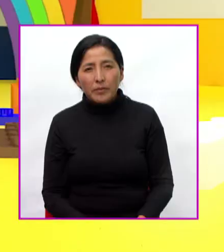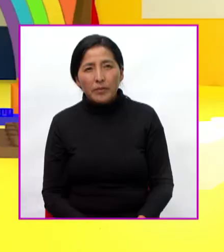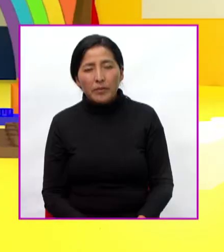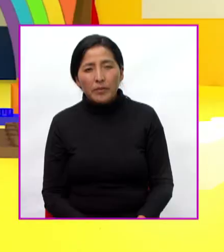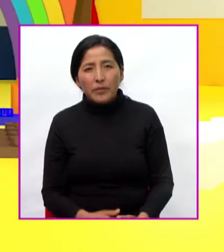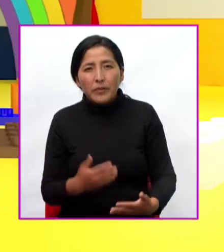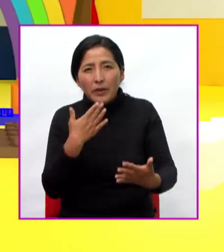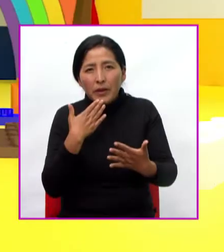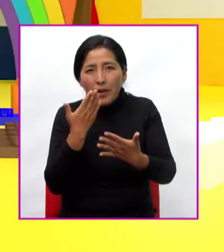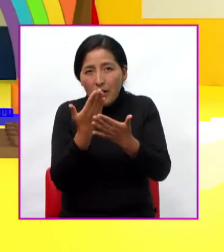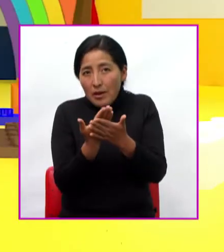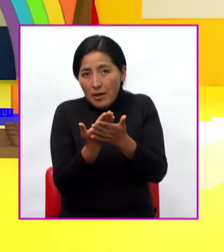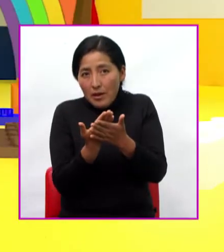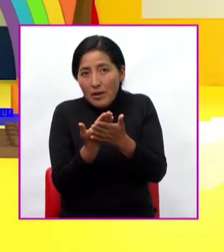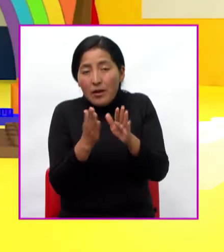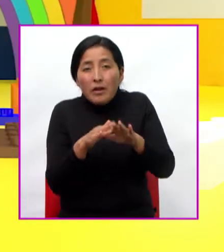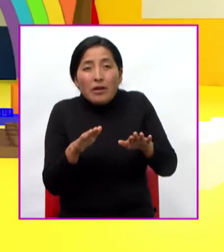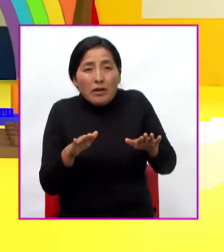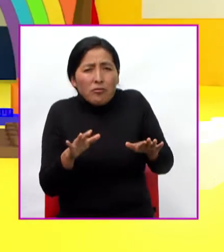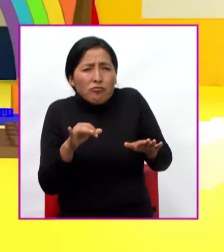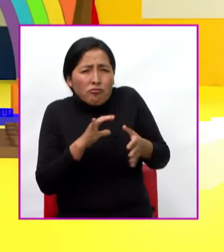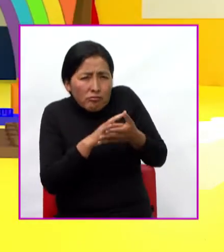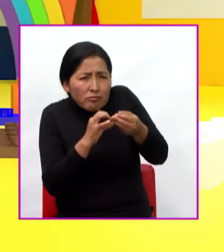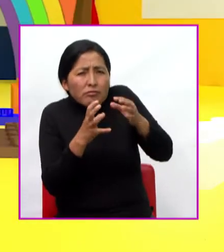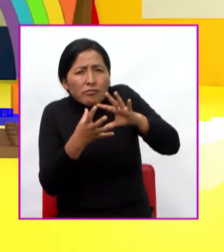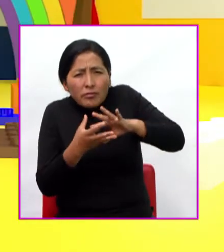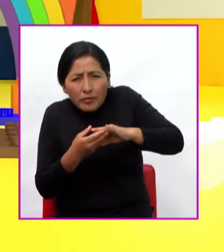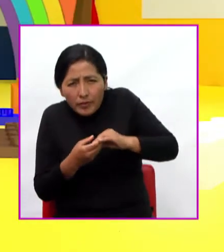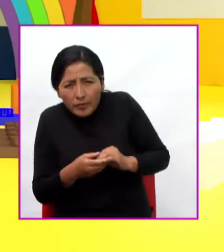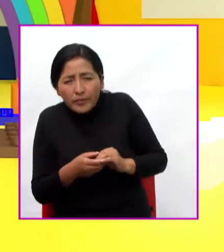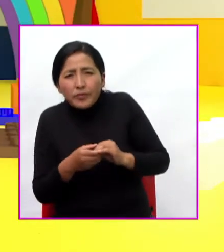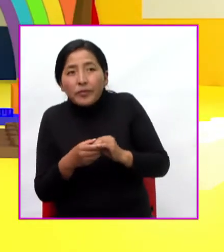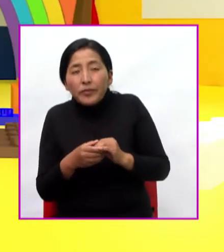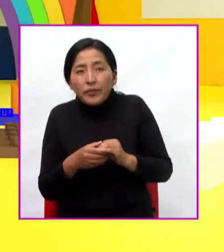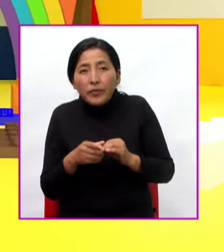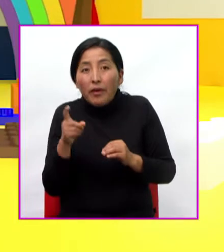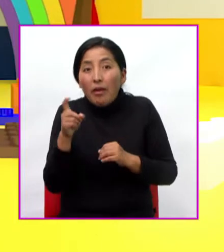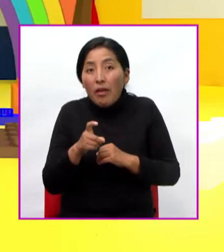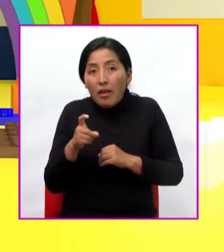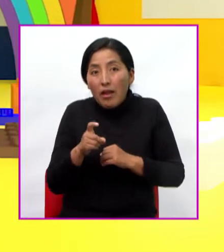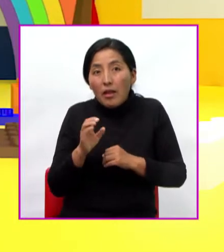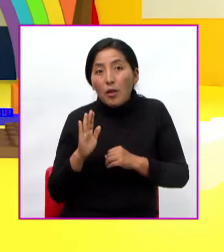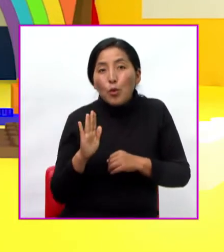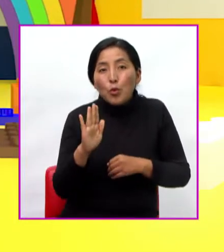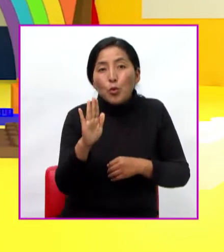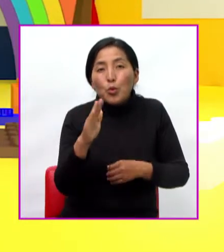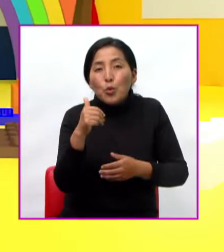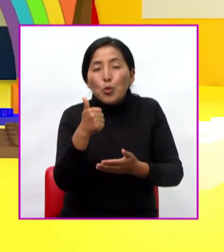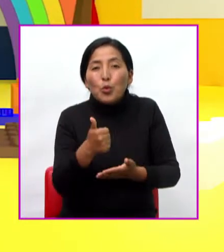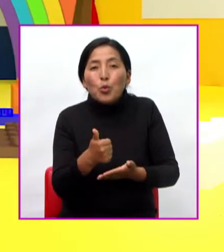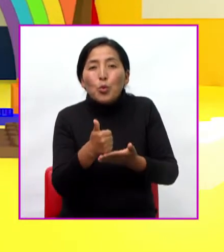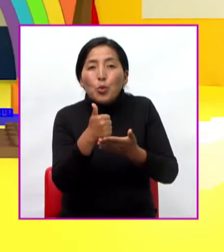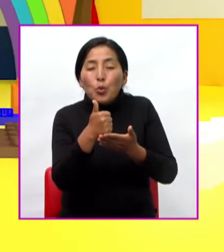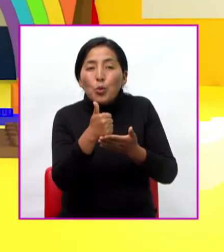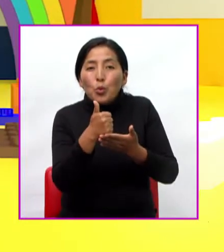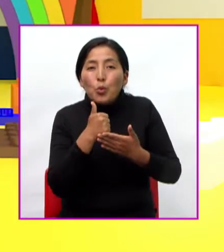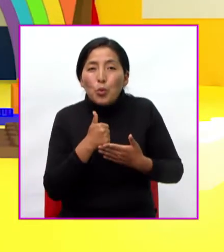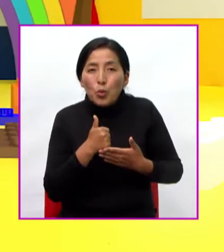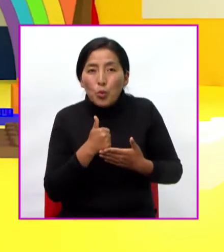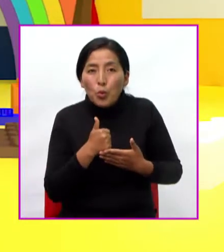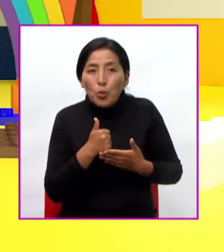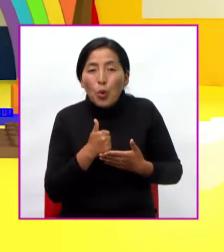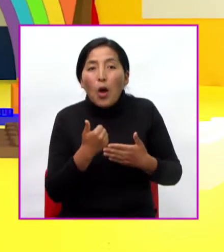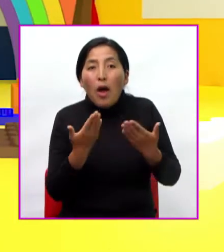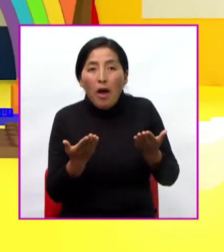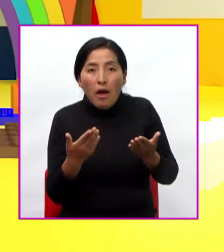Bueno, mis queridos niños, les quiero contar algo Y necesito su ayuda Me han dejado una lista